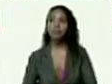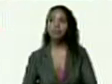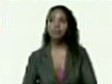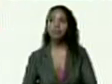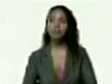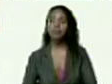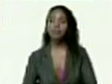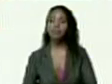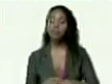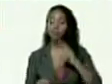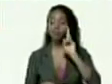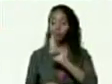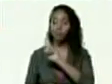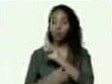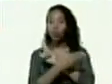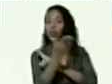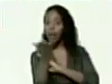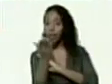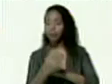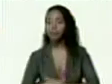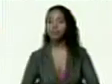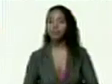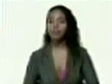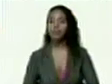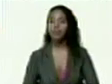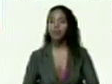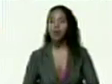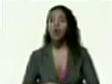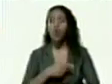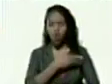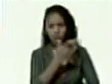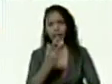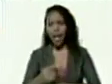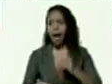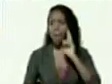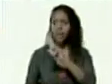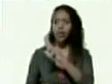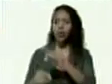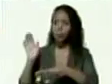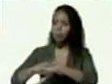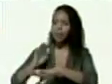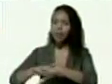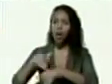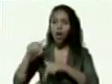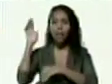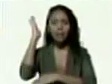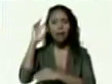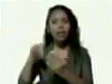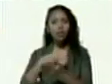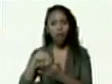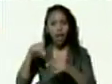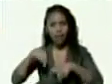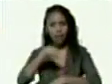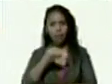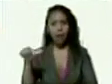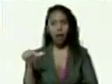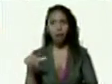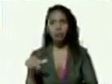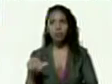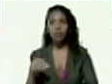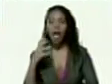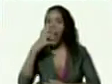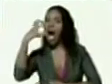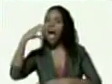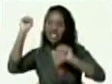fíjense ustedes ustedes han visto lo que ha pasado en la asamblea nacional esta semana ¿qué les